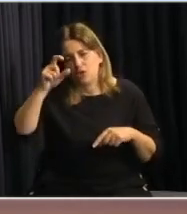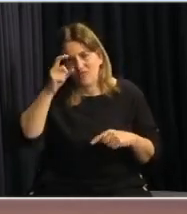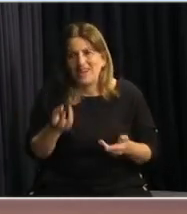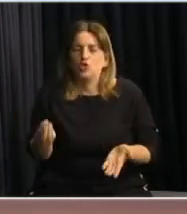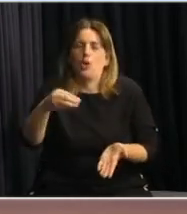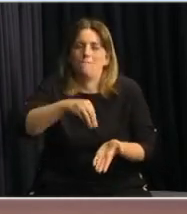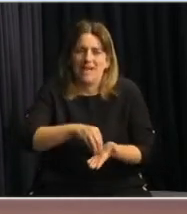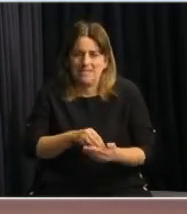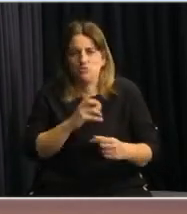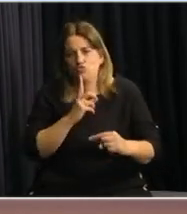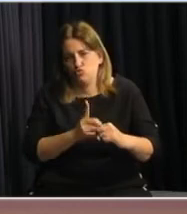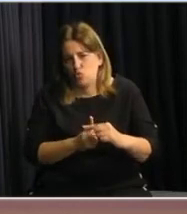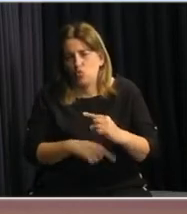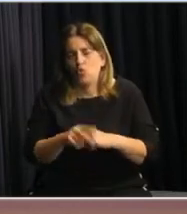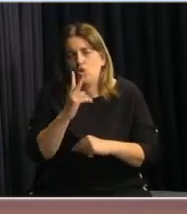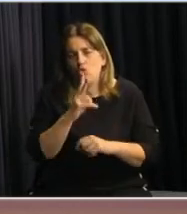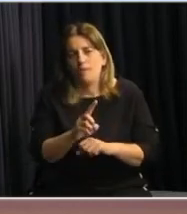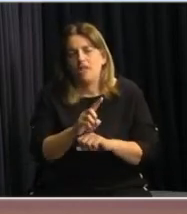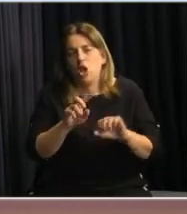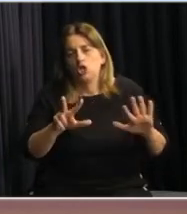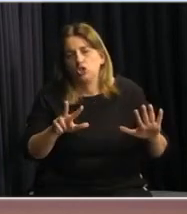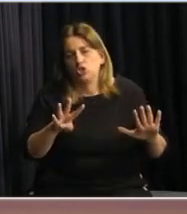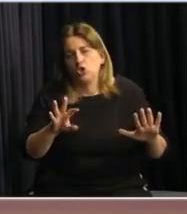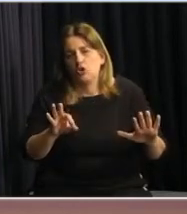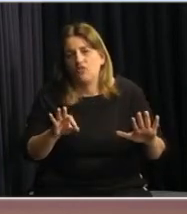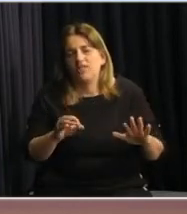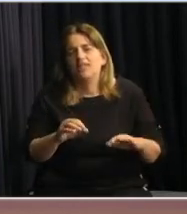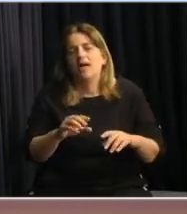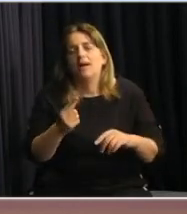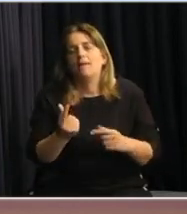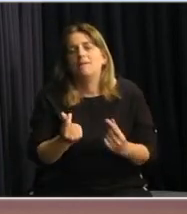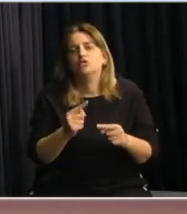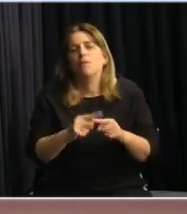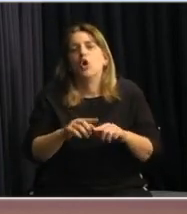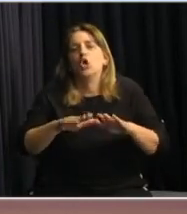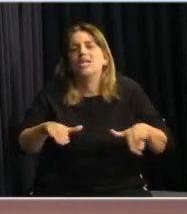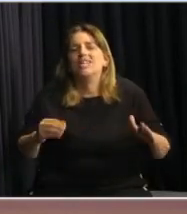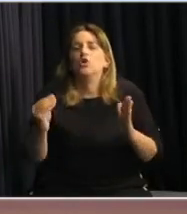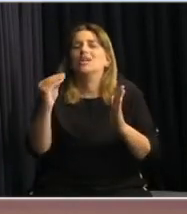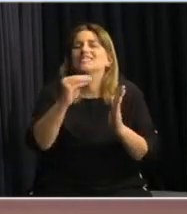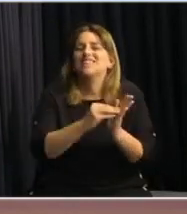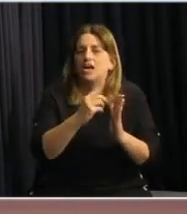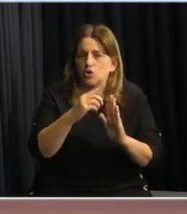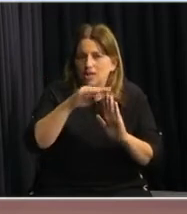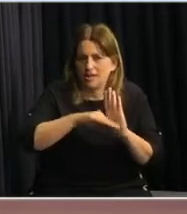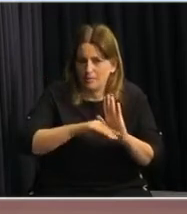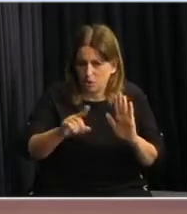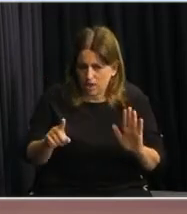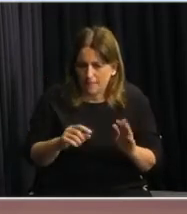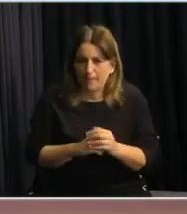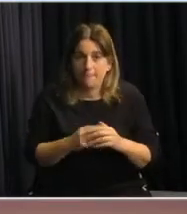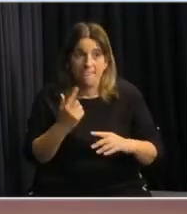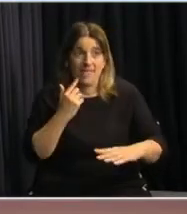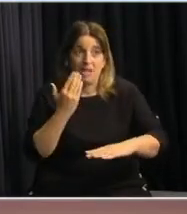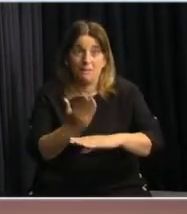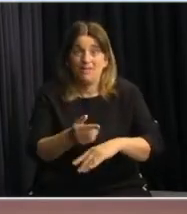debemos de sumarle unos 2.890 pesos por niño escolar que se inscriba en el programa. El pedido de